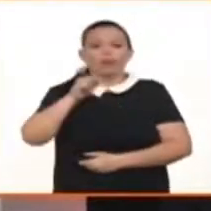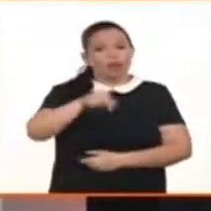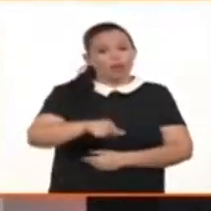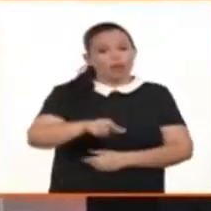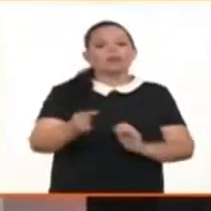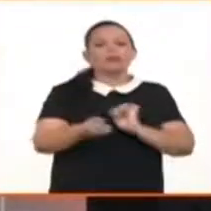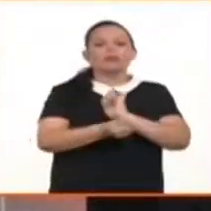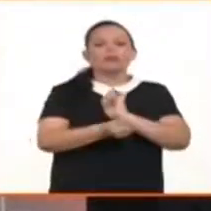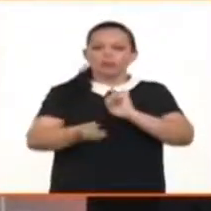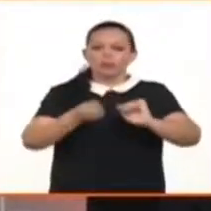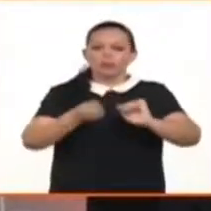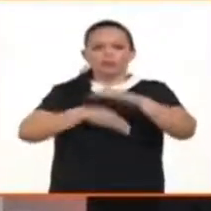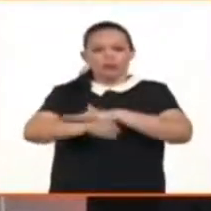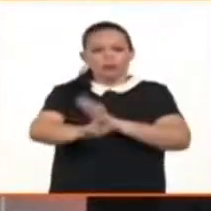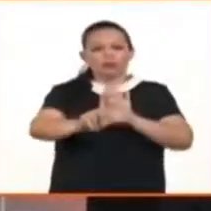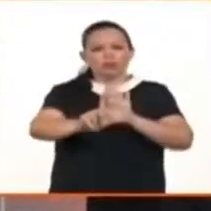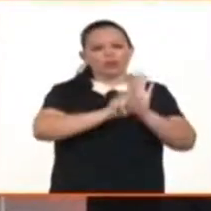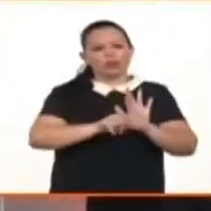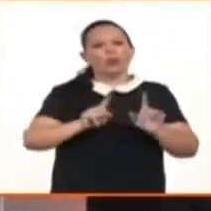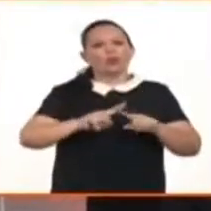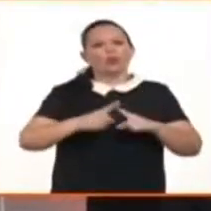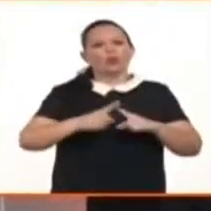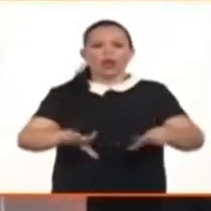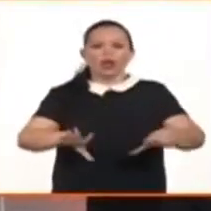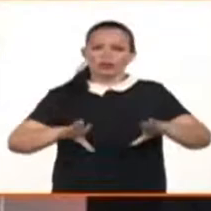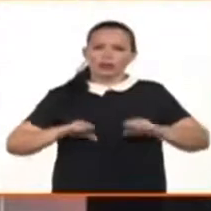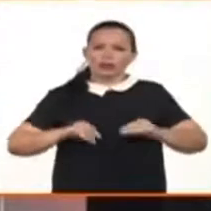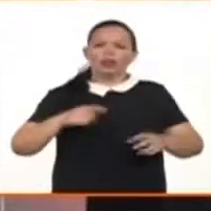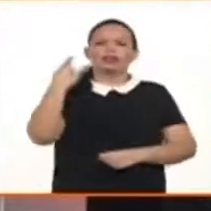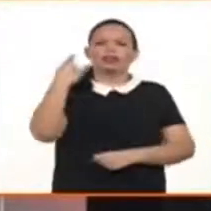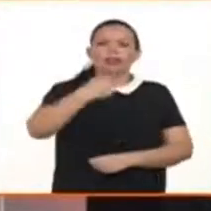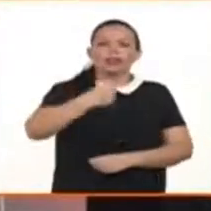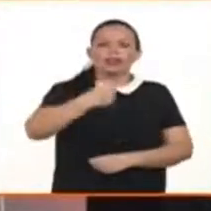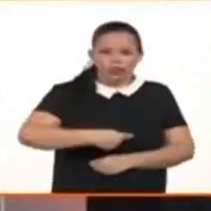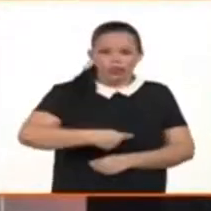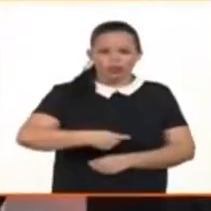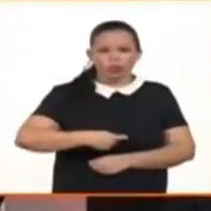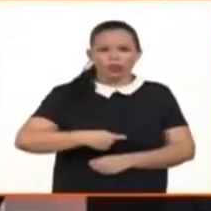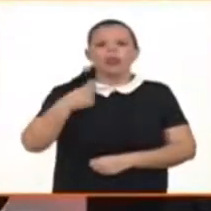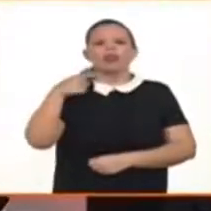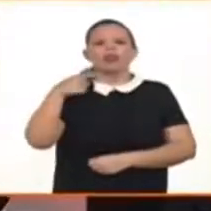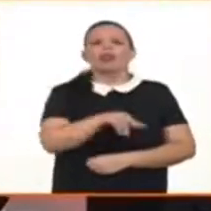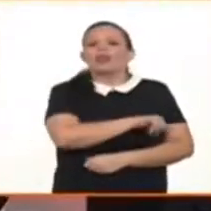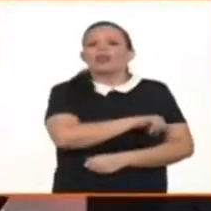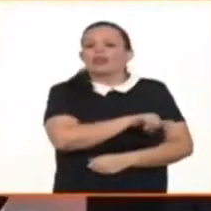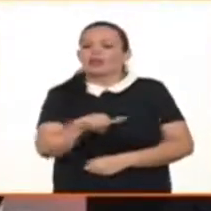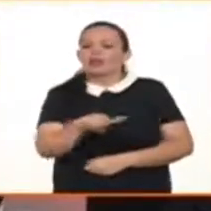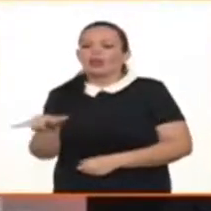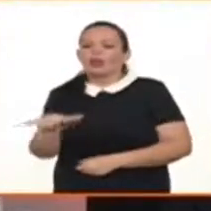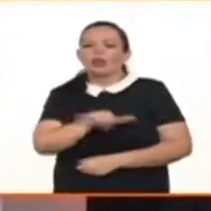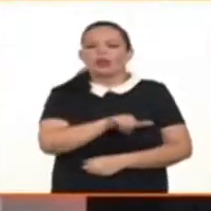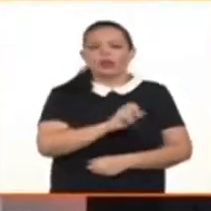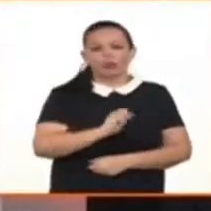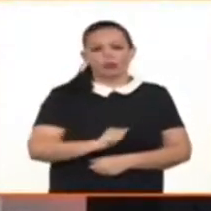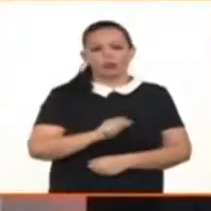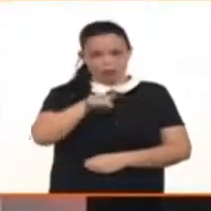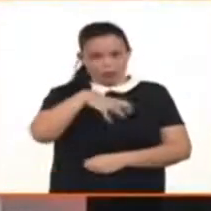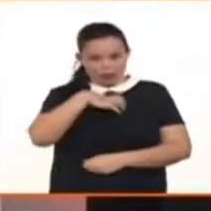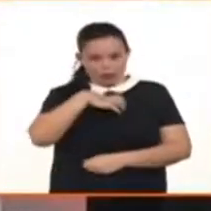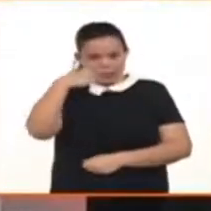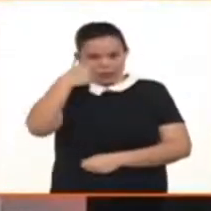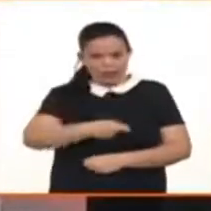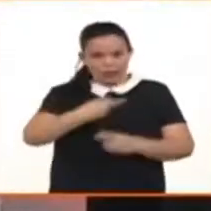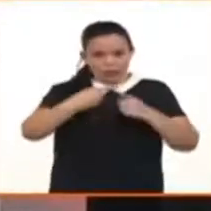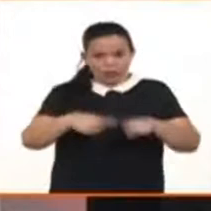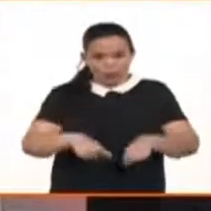reconociendo derechos, también estamos abriendo el ámbito para exigir los deberes. Entonces, son cuestiones